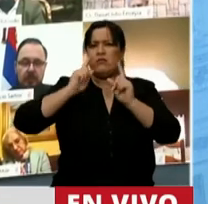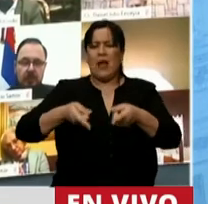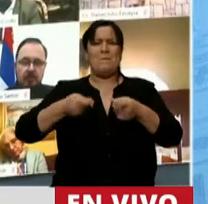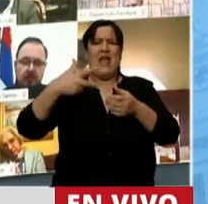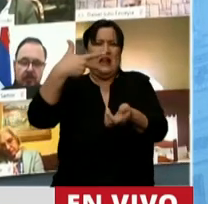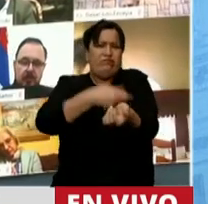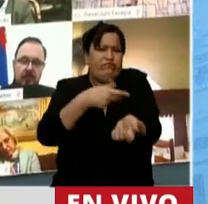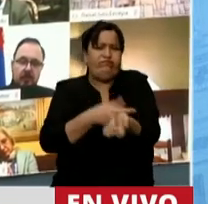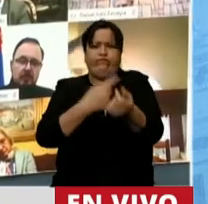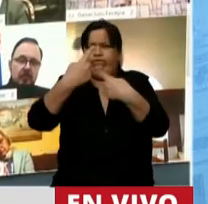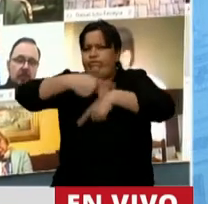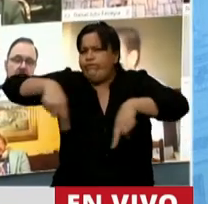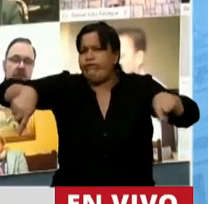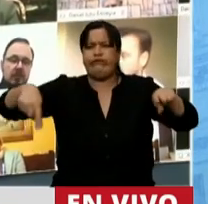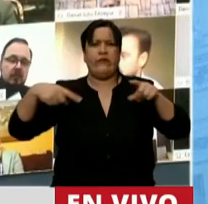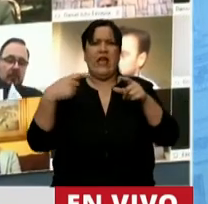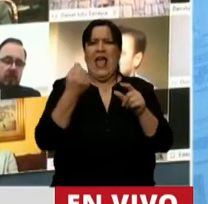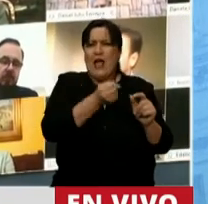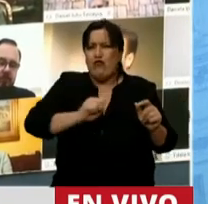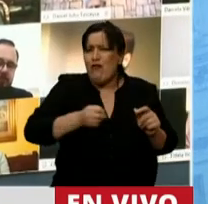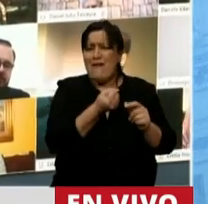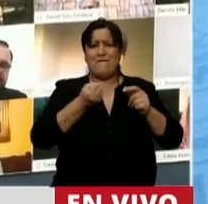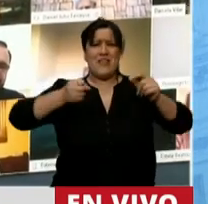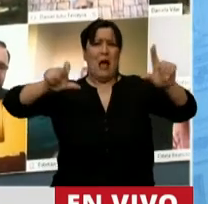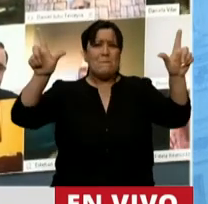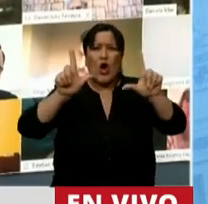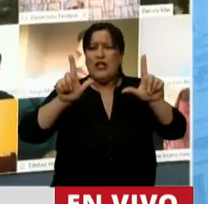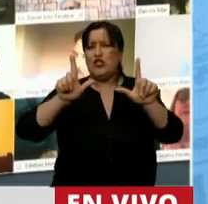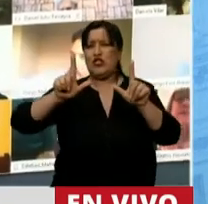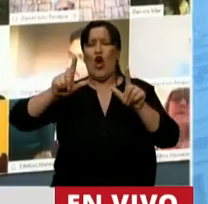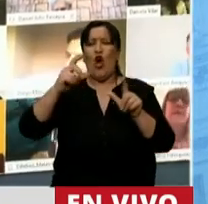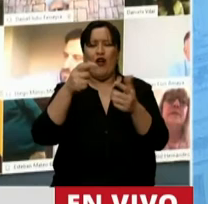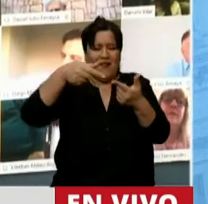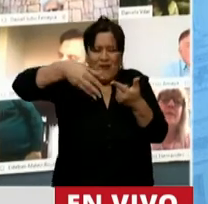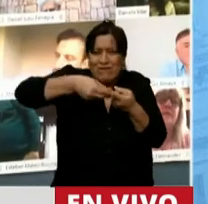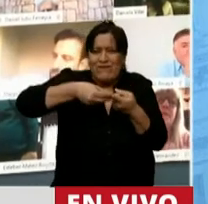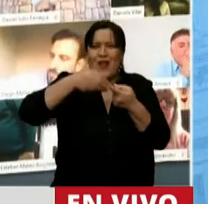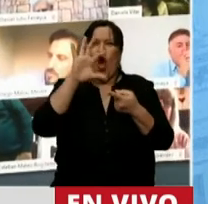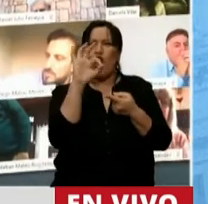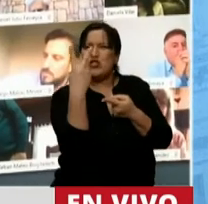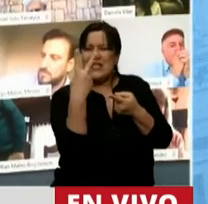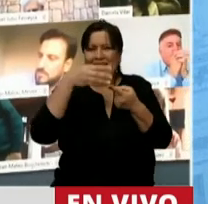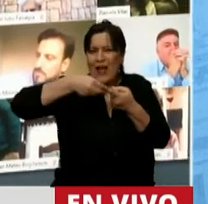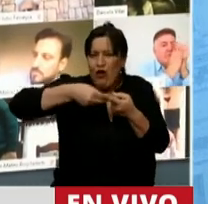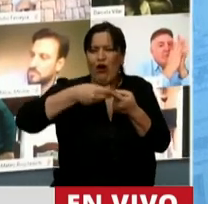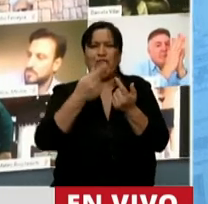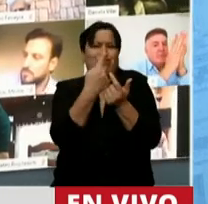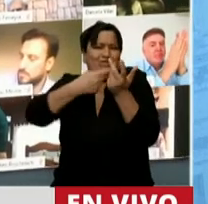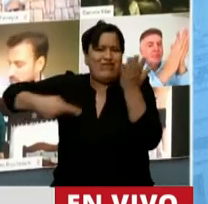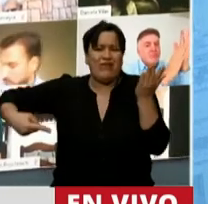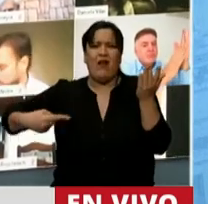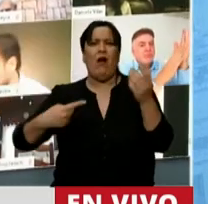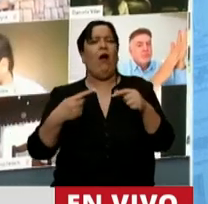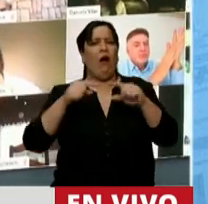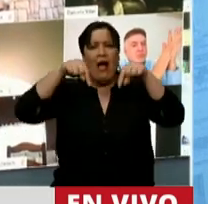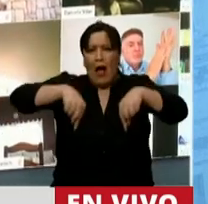jeringa, defibriladores, ecógrafos, tetoscopios, monitores, oxímetros, termómetros. Los operativos que se